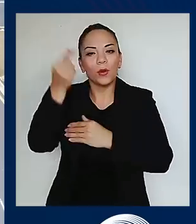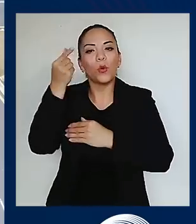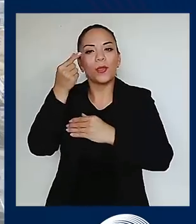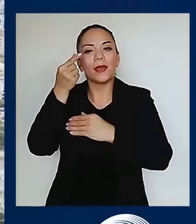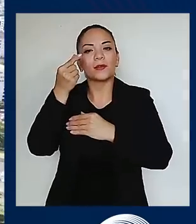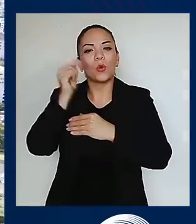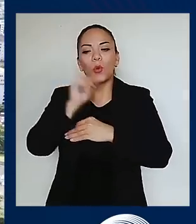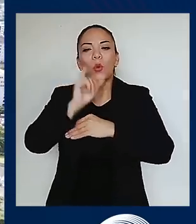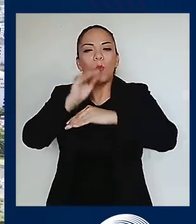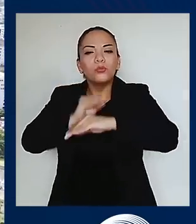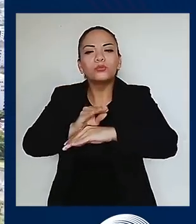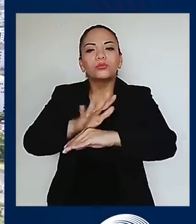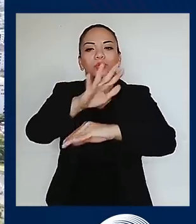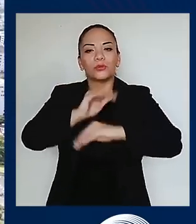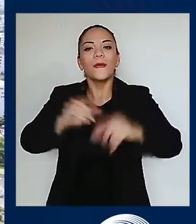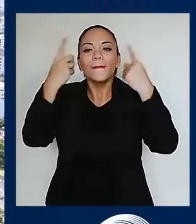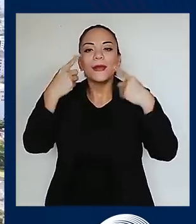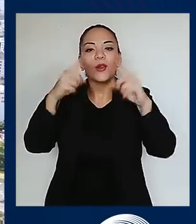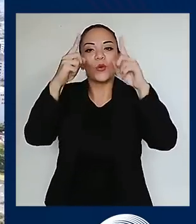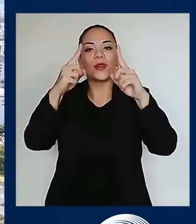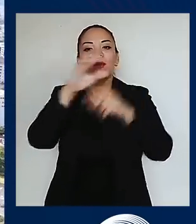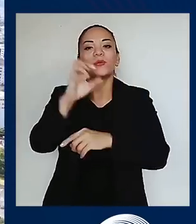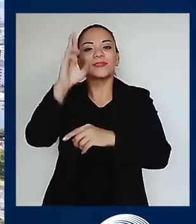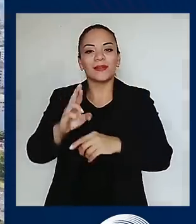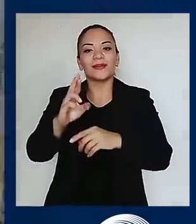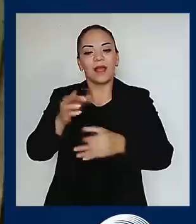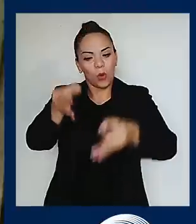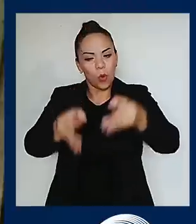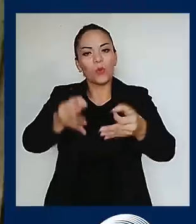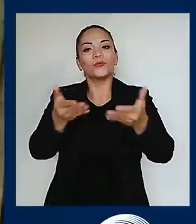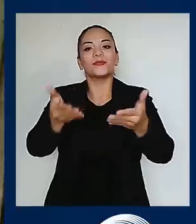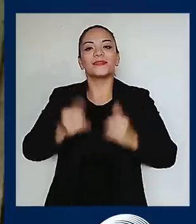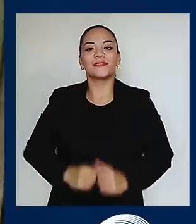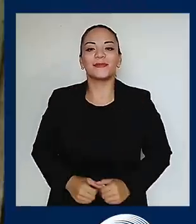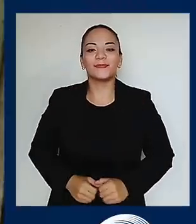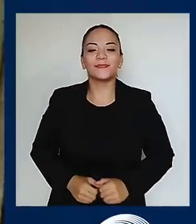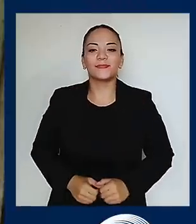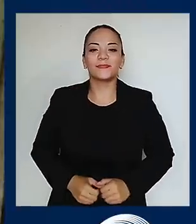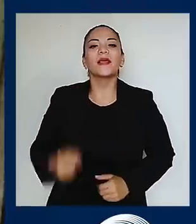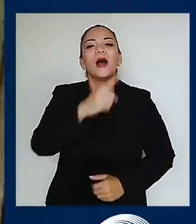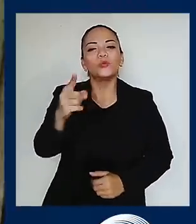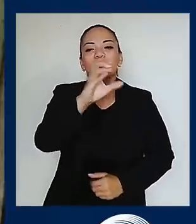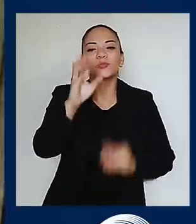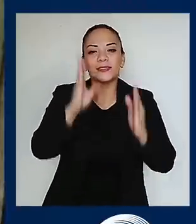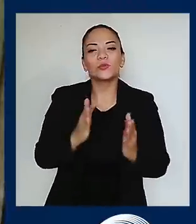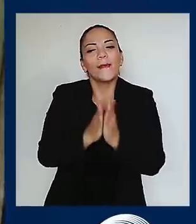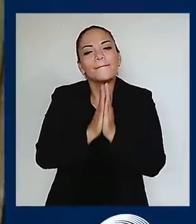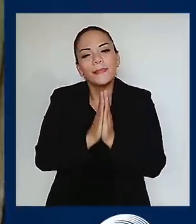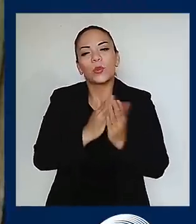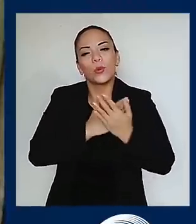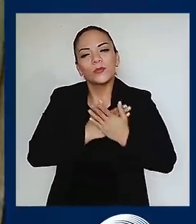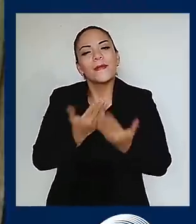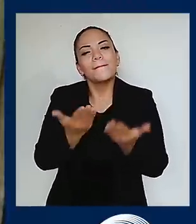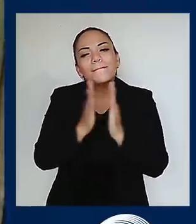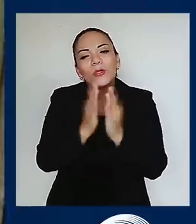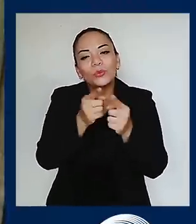Costa Rica más justa. Compatriota, de corazón le pido, únase a